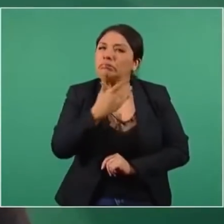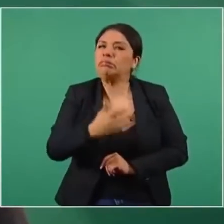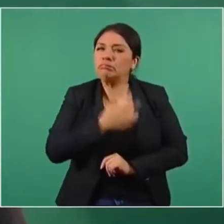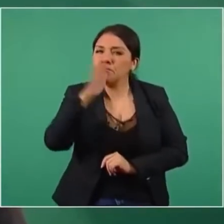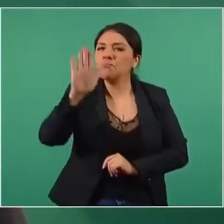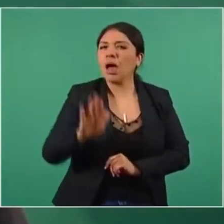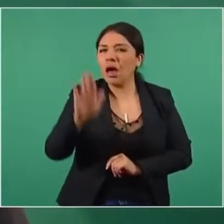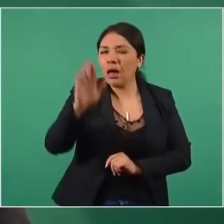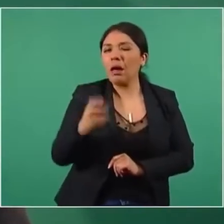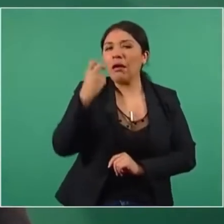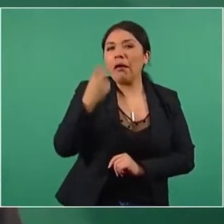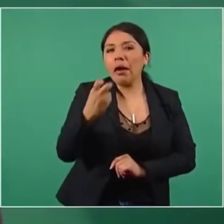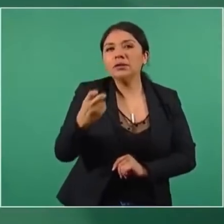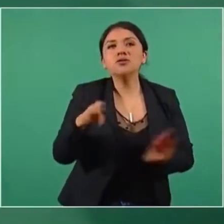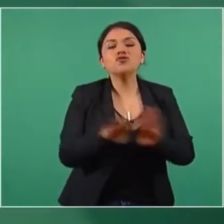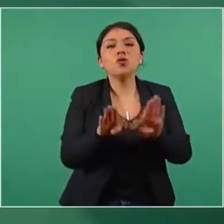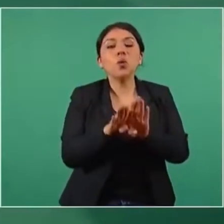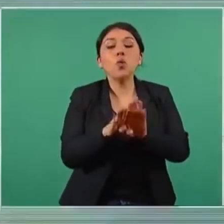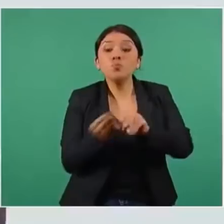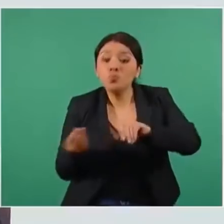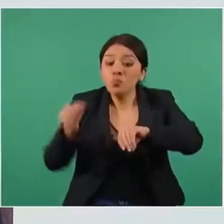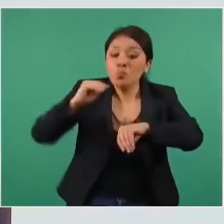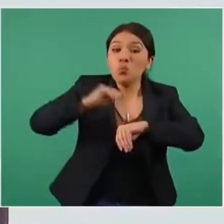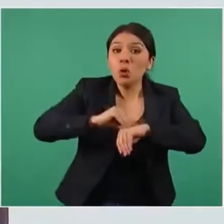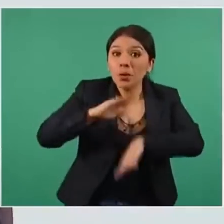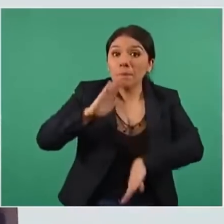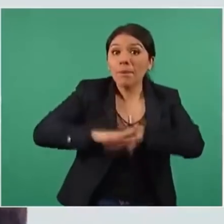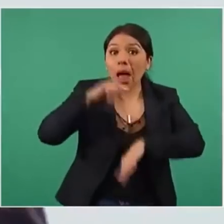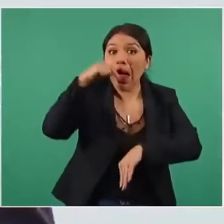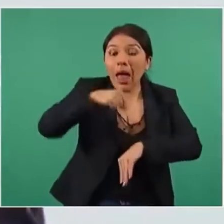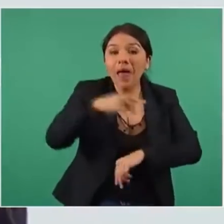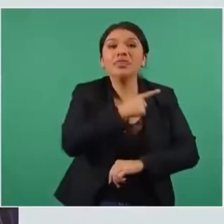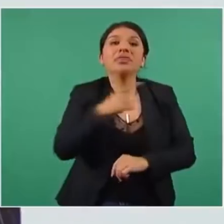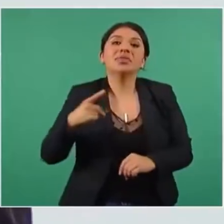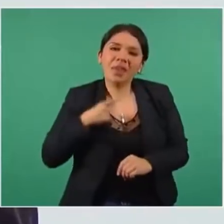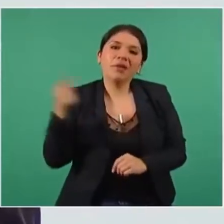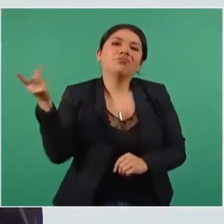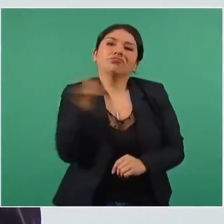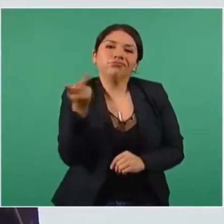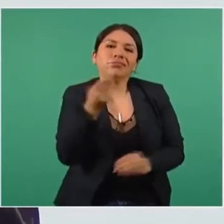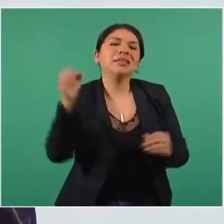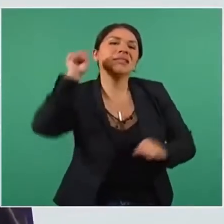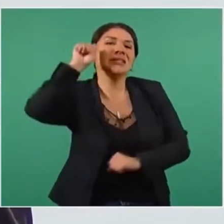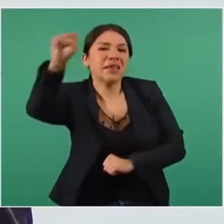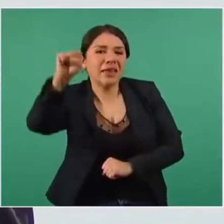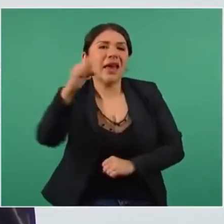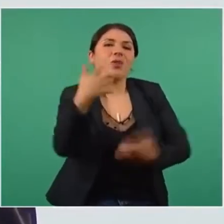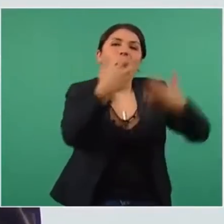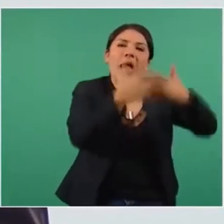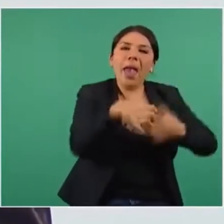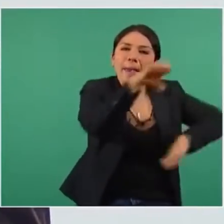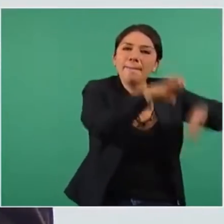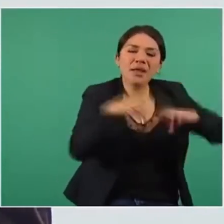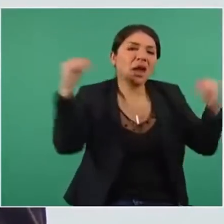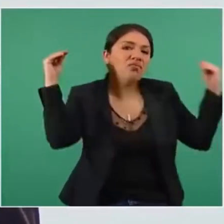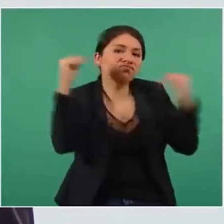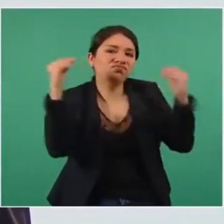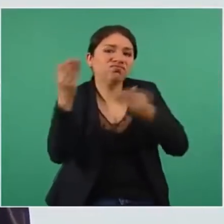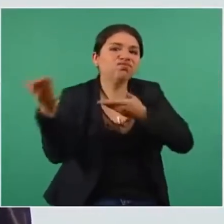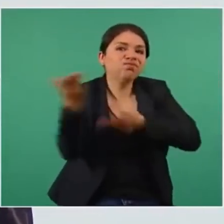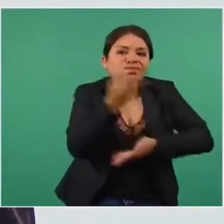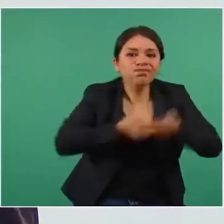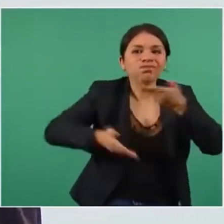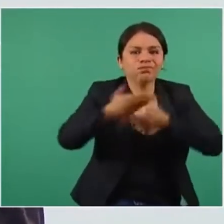adicional tiene que ser negociado por el sindicato y por la empresa. Hay buena